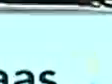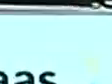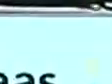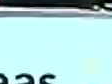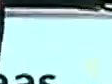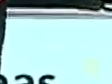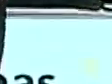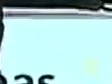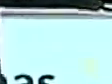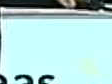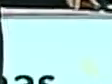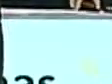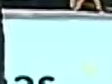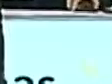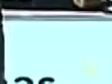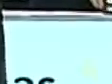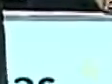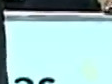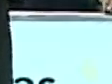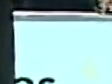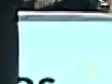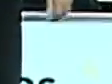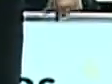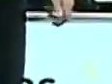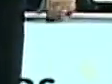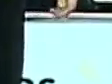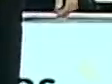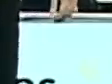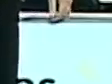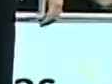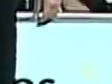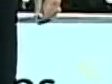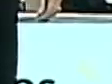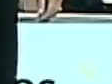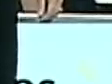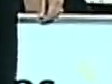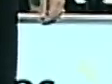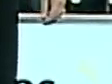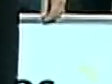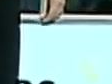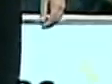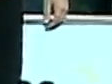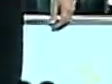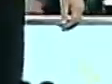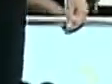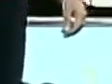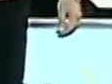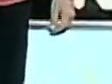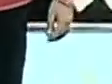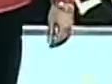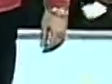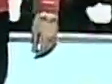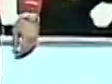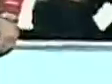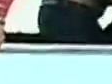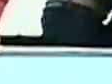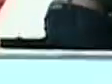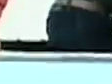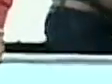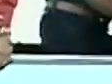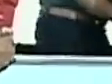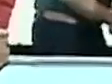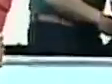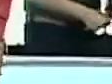Se los me das cuando pasas así, de manos con otro